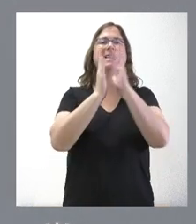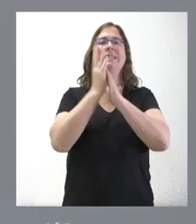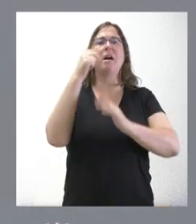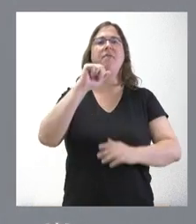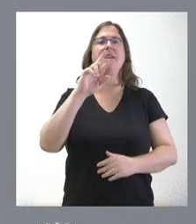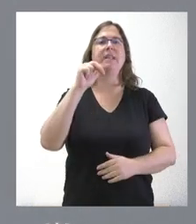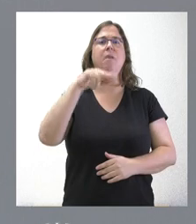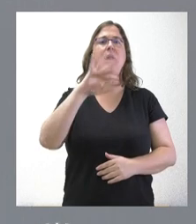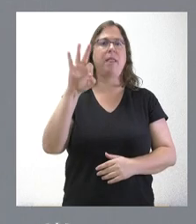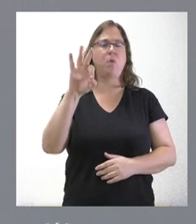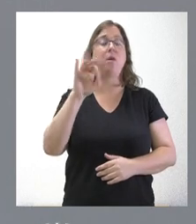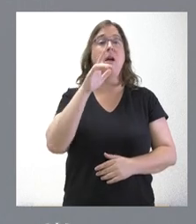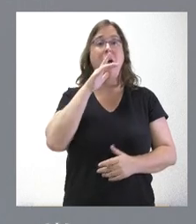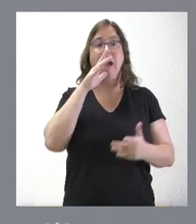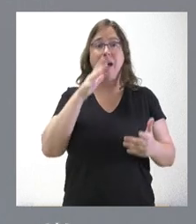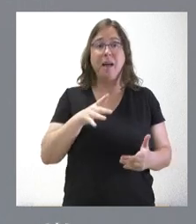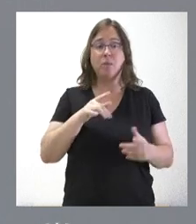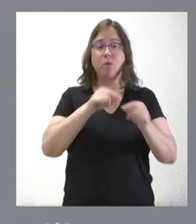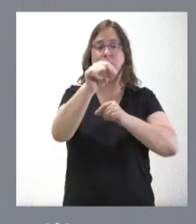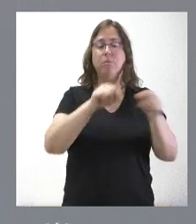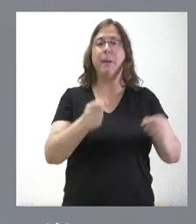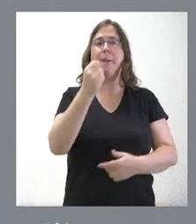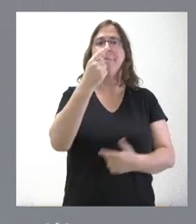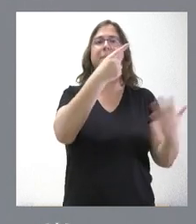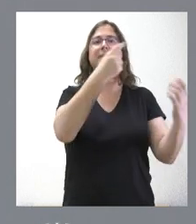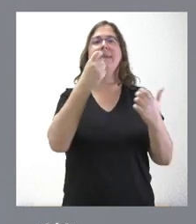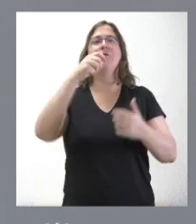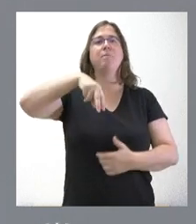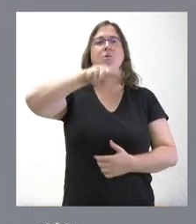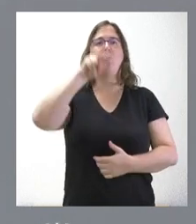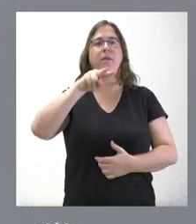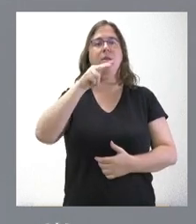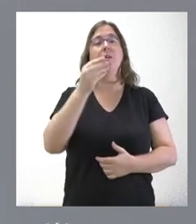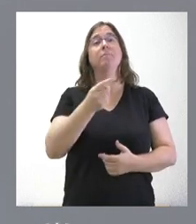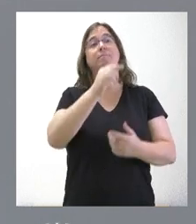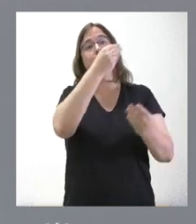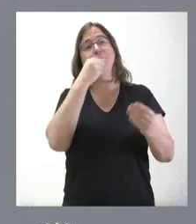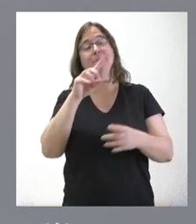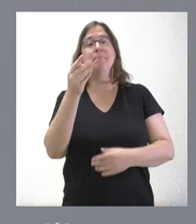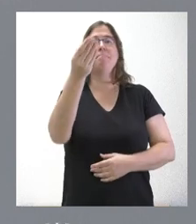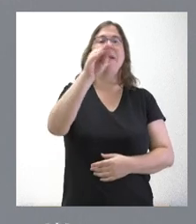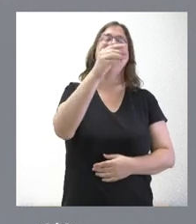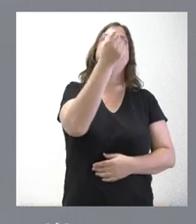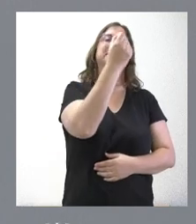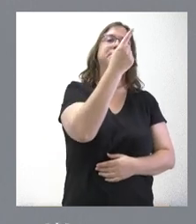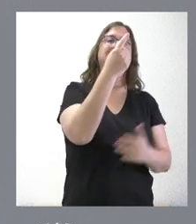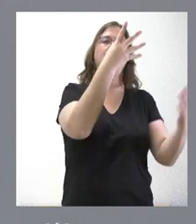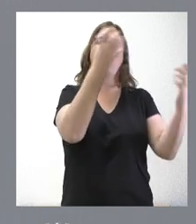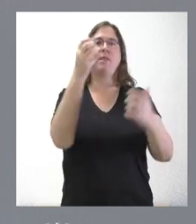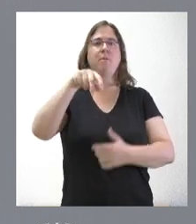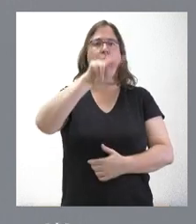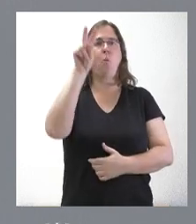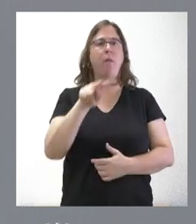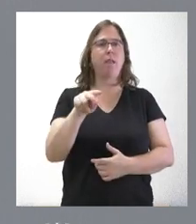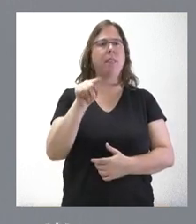actual dispone de una superficie de 1.600 metros cuadrados. Pasaríamos a 1.900 metros cuadrados. Esta